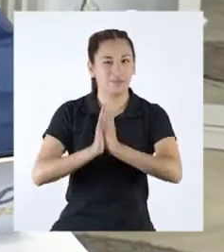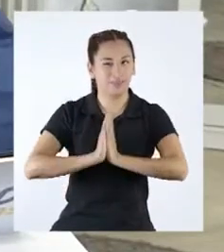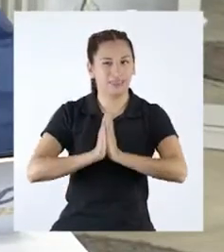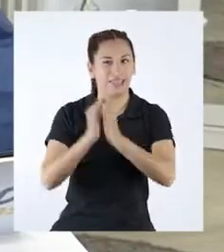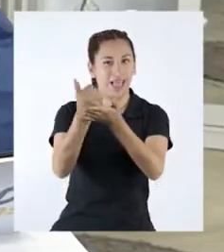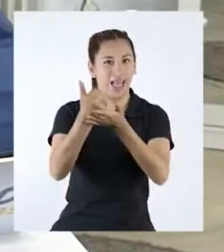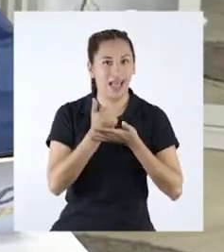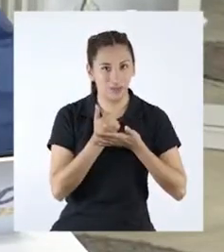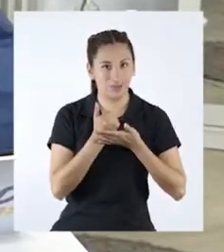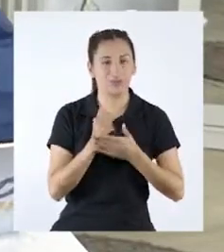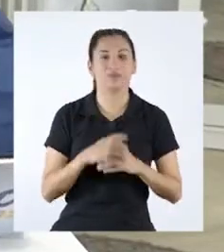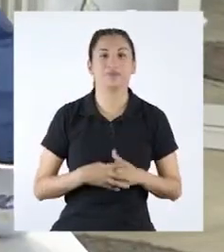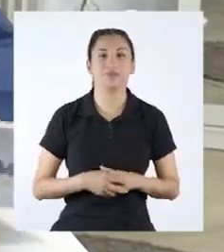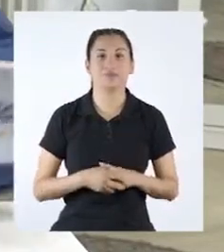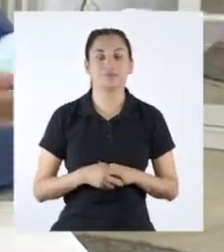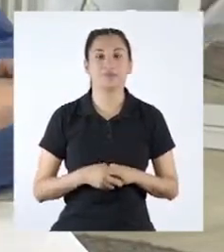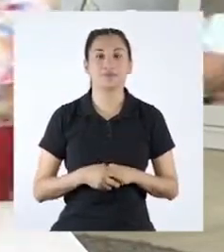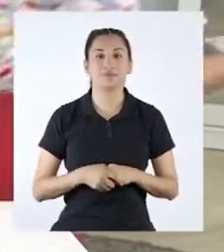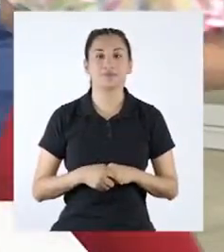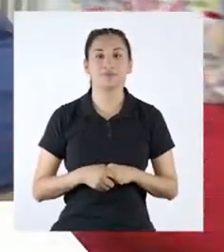pedir un poquito de ayuda.